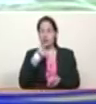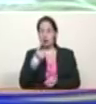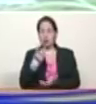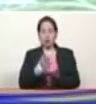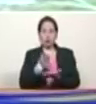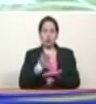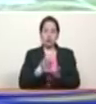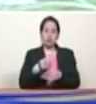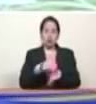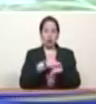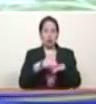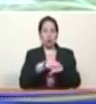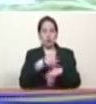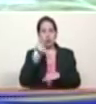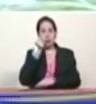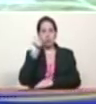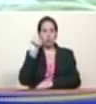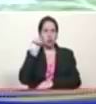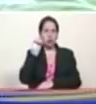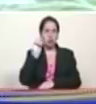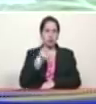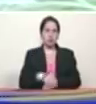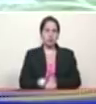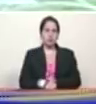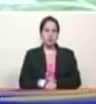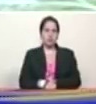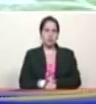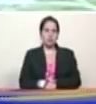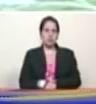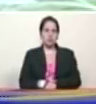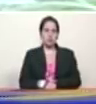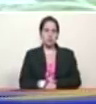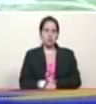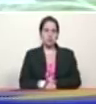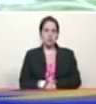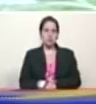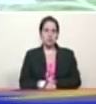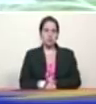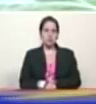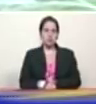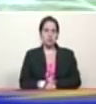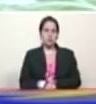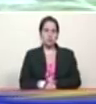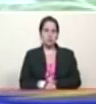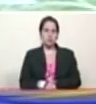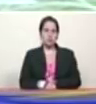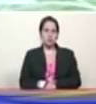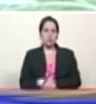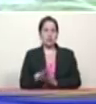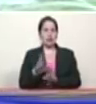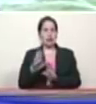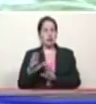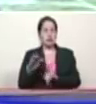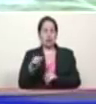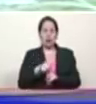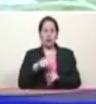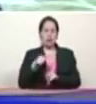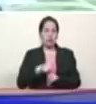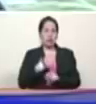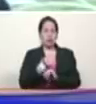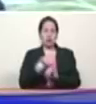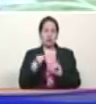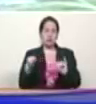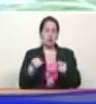los ministros a las ministras a los altos funcionarios no hay excusas no así son las batallas por la independencia por la